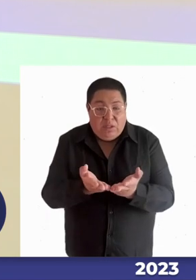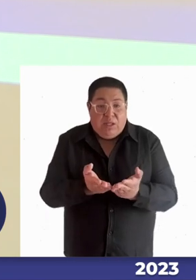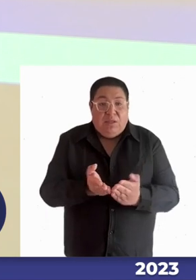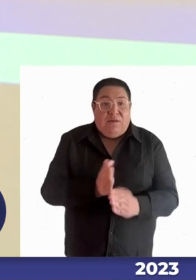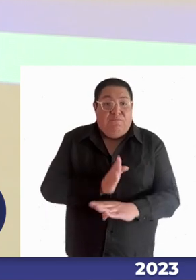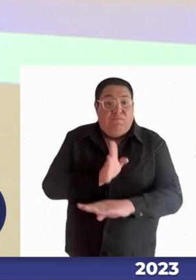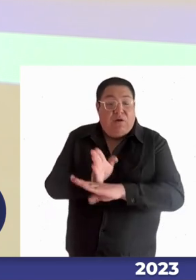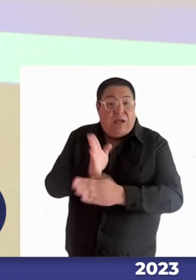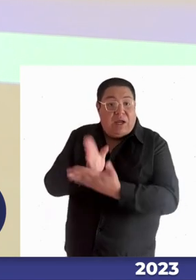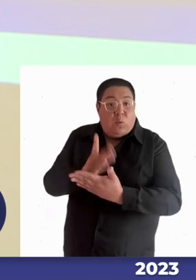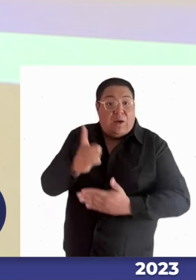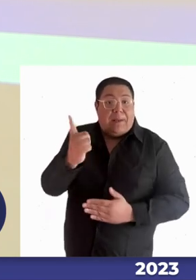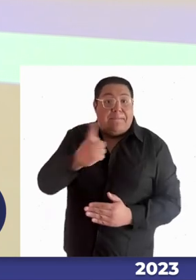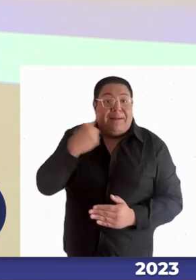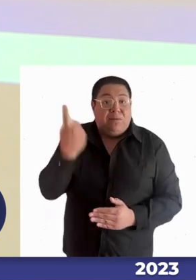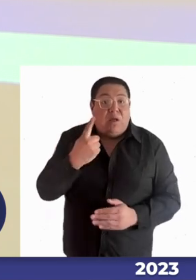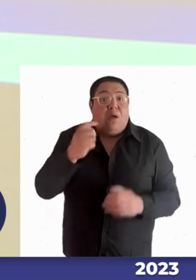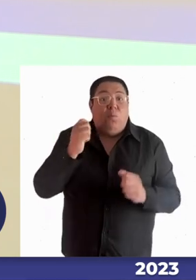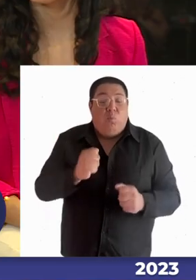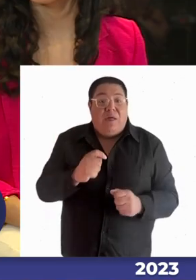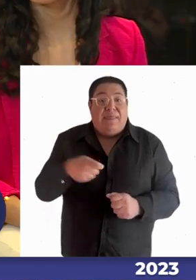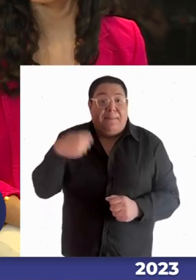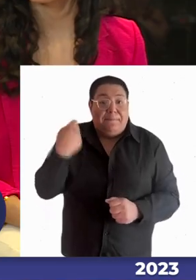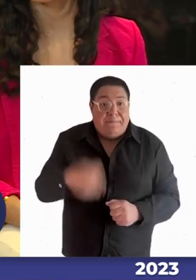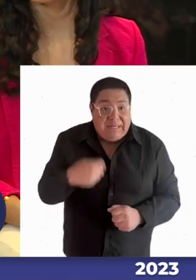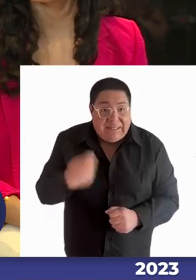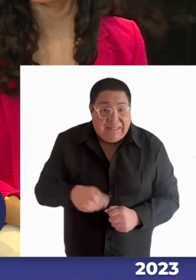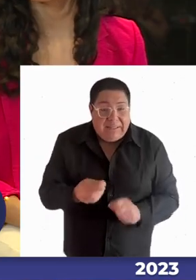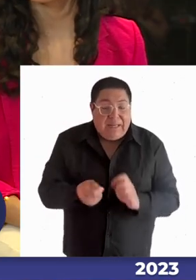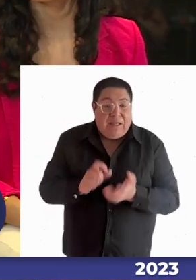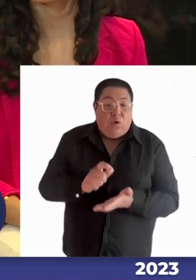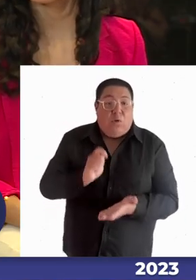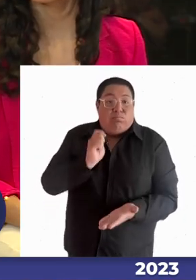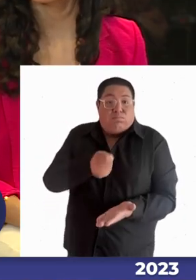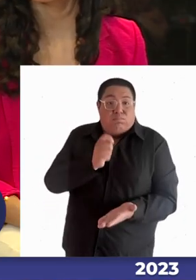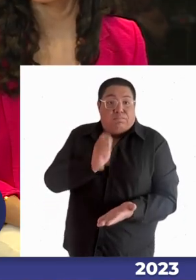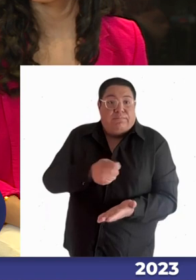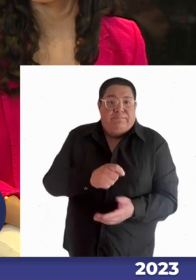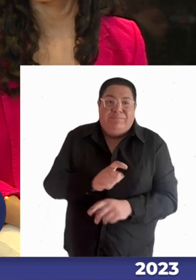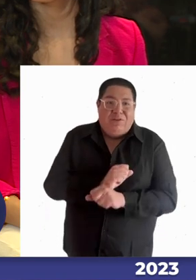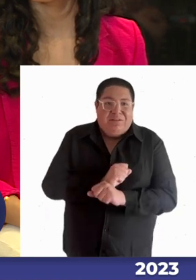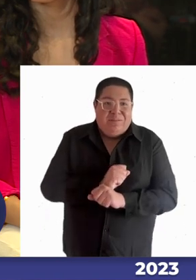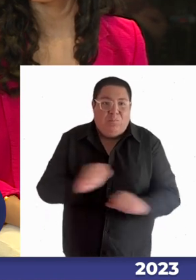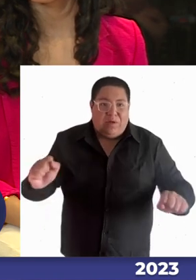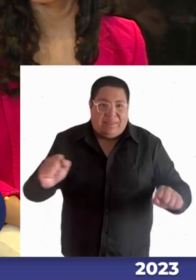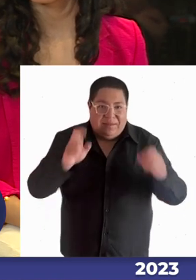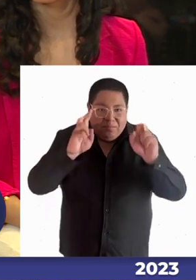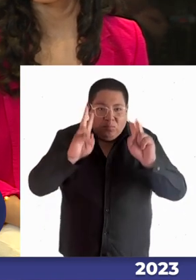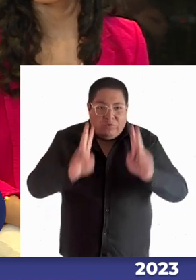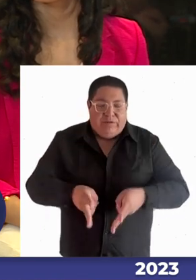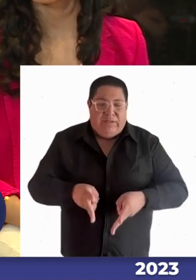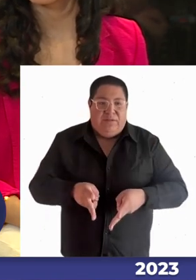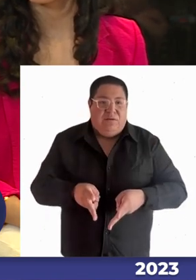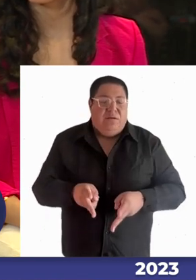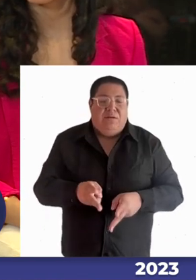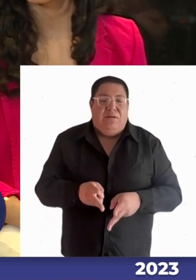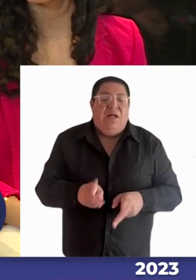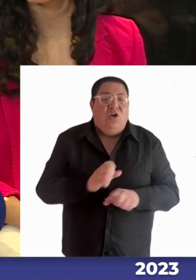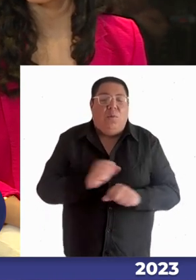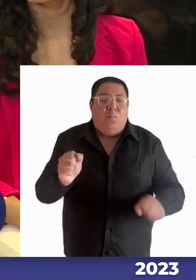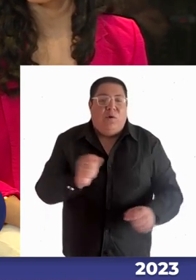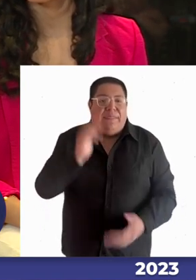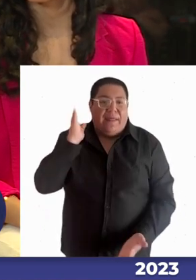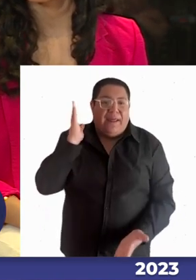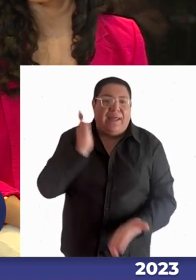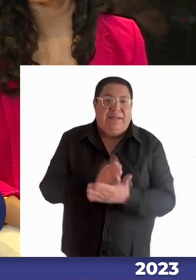pagada le pueden cobrar más a nadie le pueden cobrar más y a nadie le puede exigir que sea